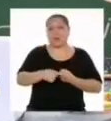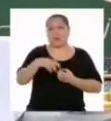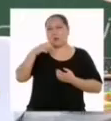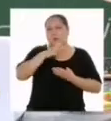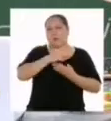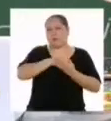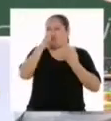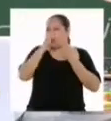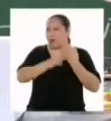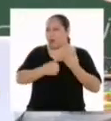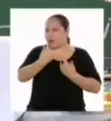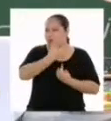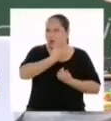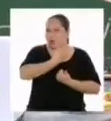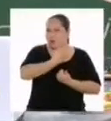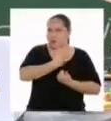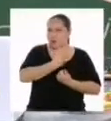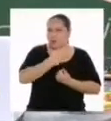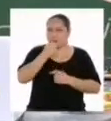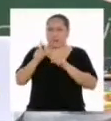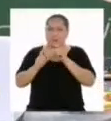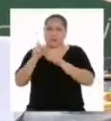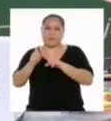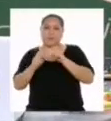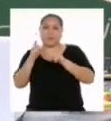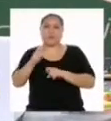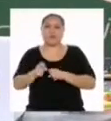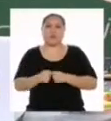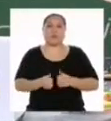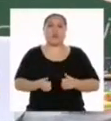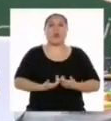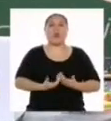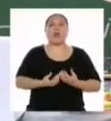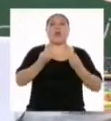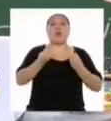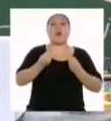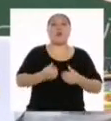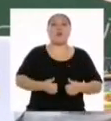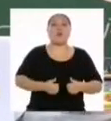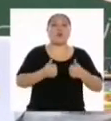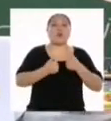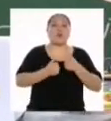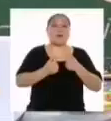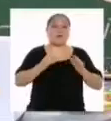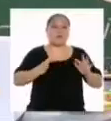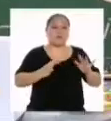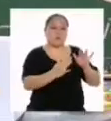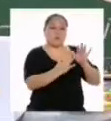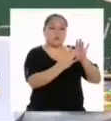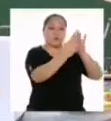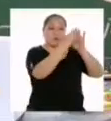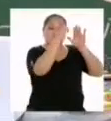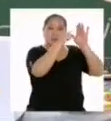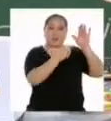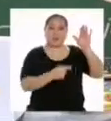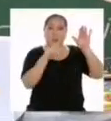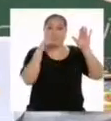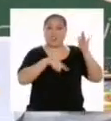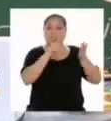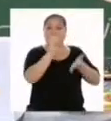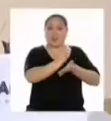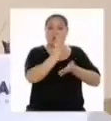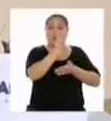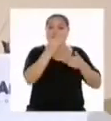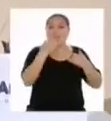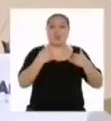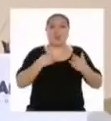personal, he empezado a aplicar esta encuesta a los habitantes de un asentamiento humano en Lima, que aún no cuentan con servicio de agua y desagüe.